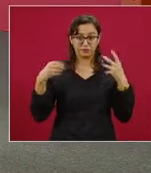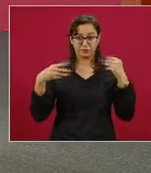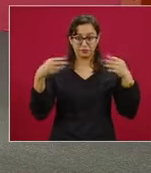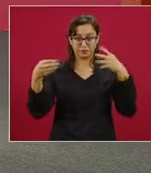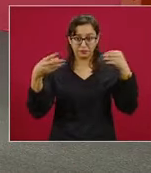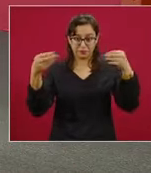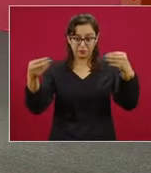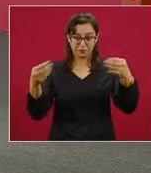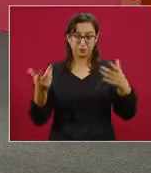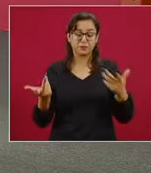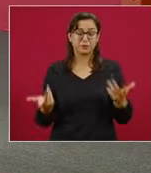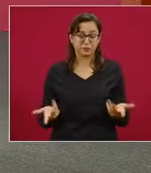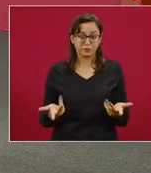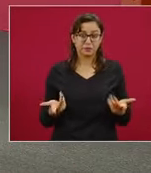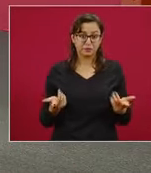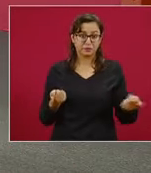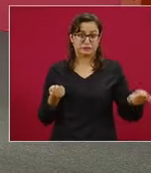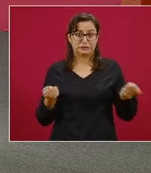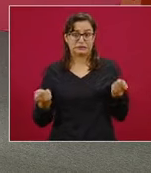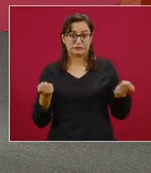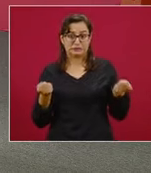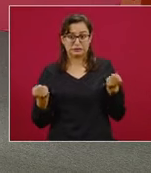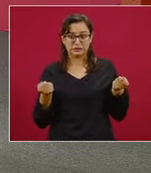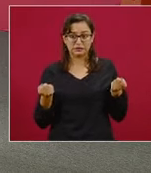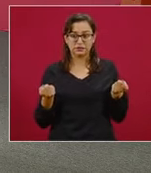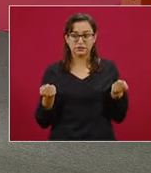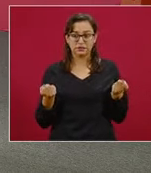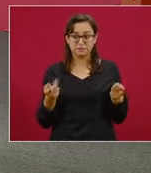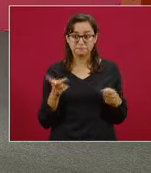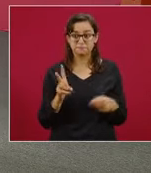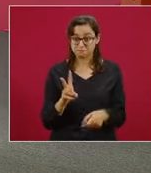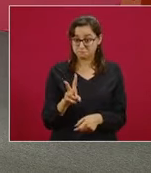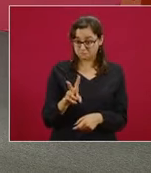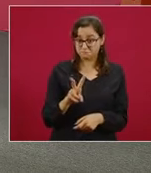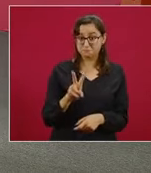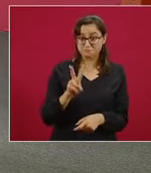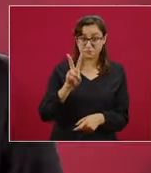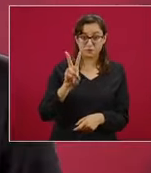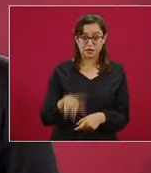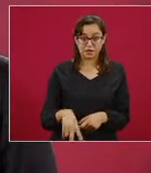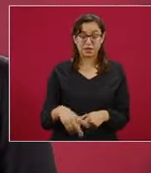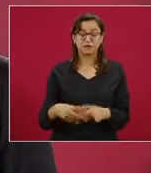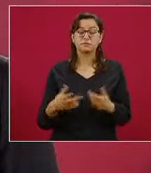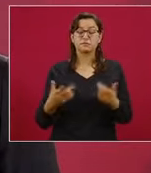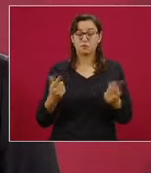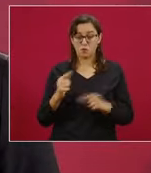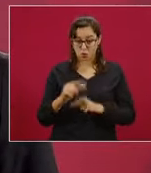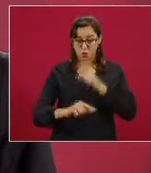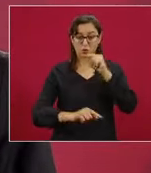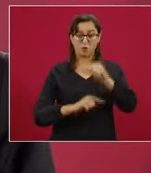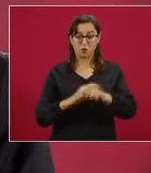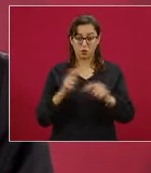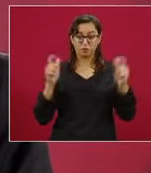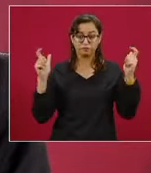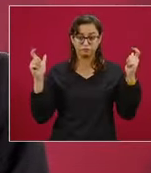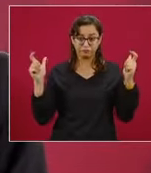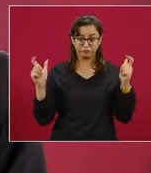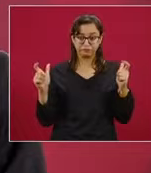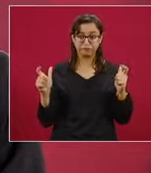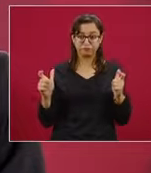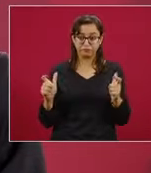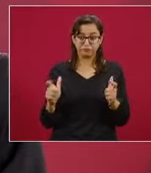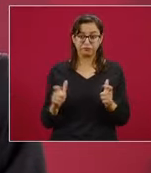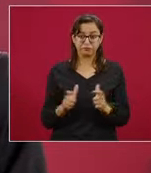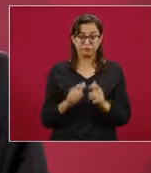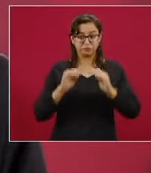que, aun cuando está perdiendo fuerza, no deja